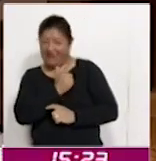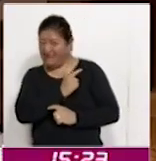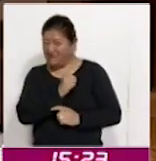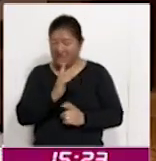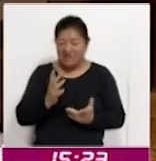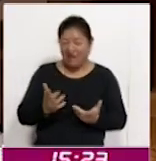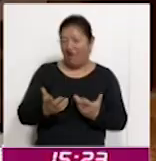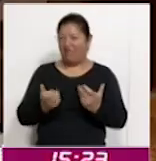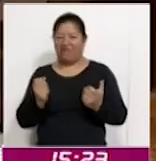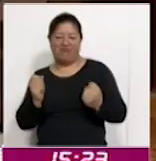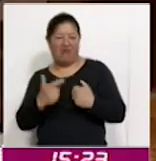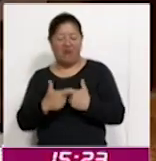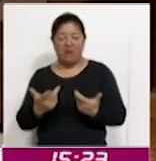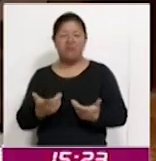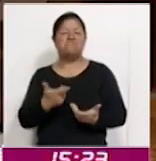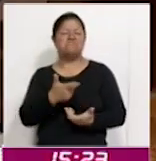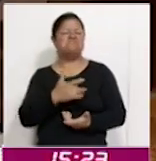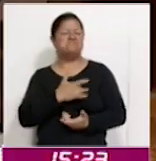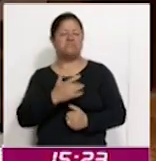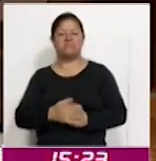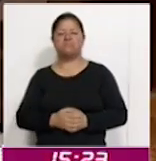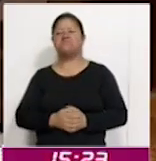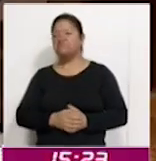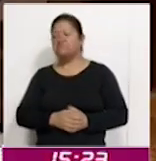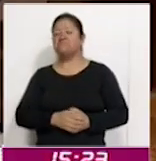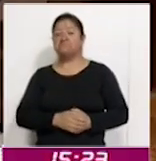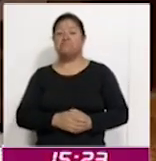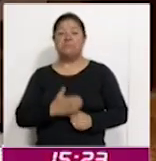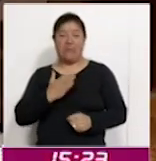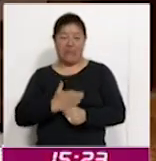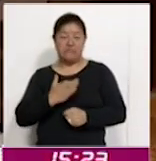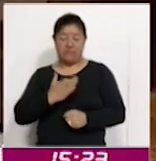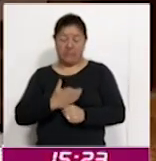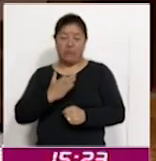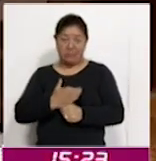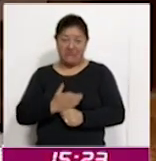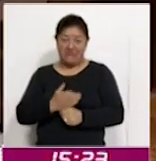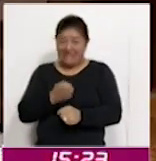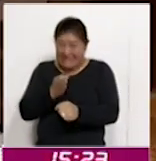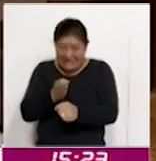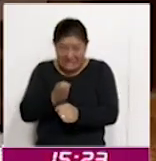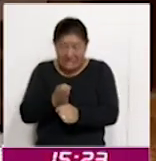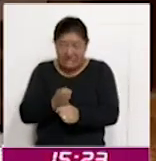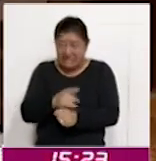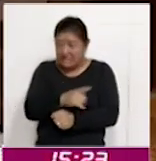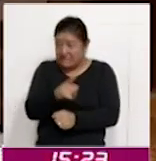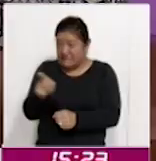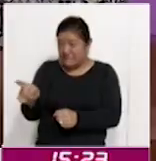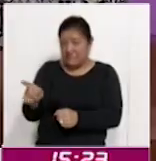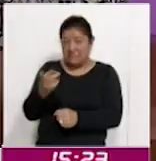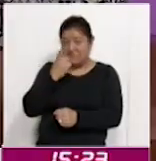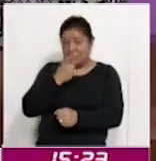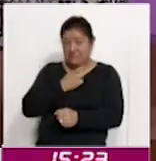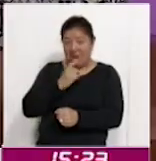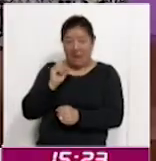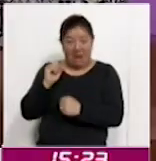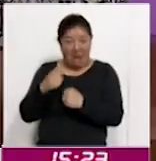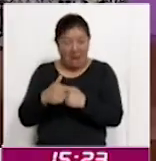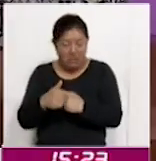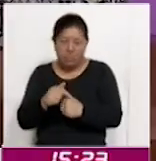tienen al respecto? Claro, nosotros hasta el momento que tengamos conocimiento de algún medio de impugnación, alguna inconformidad, no lo tenemos.